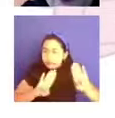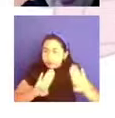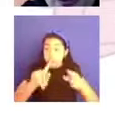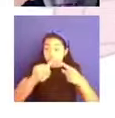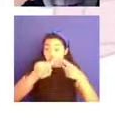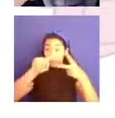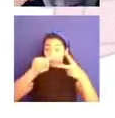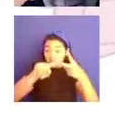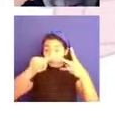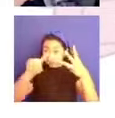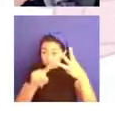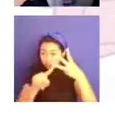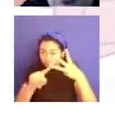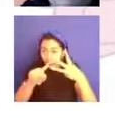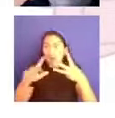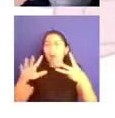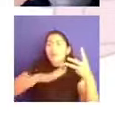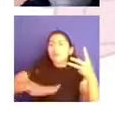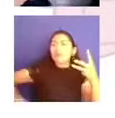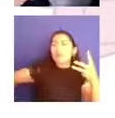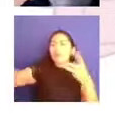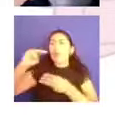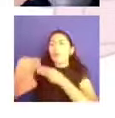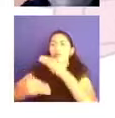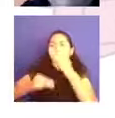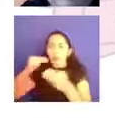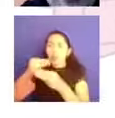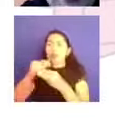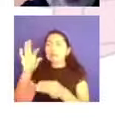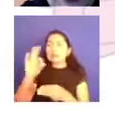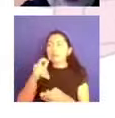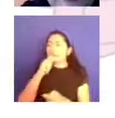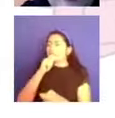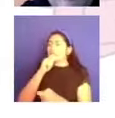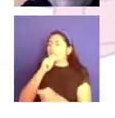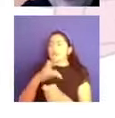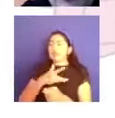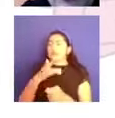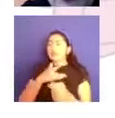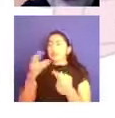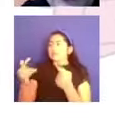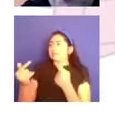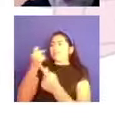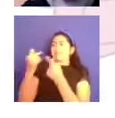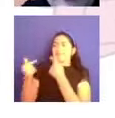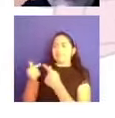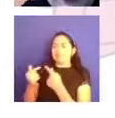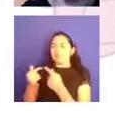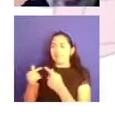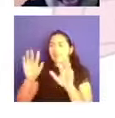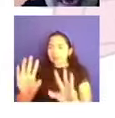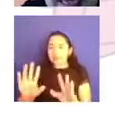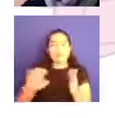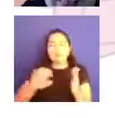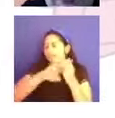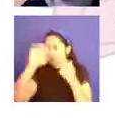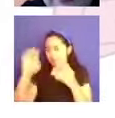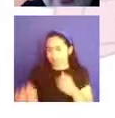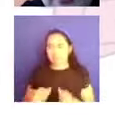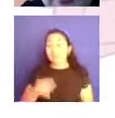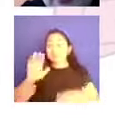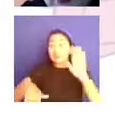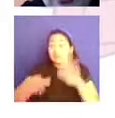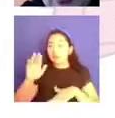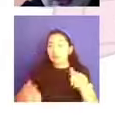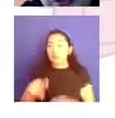mundo psicosocial. Los factores precipitantes son aquellas situaciones que pueden acelerar la